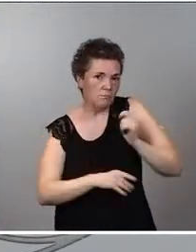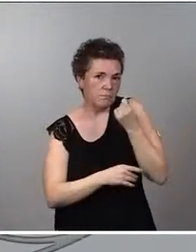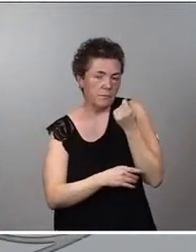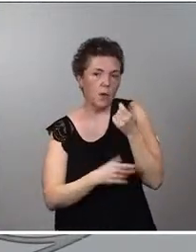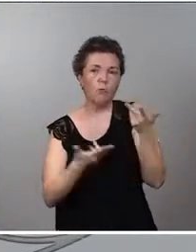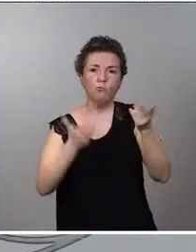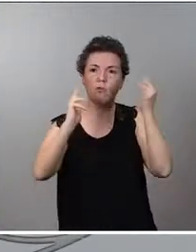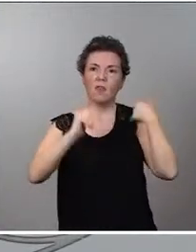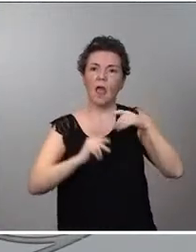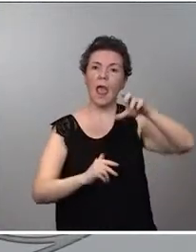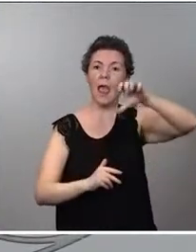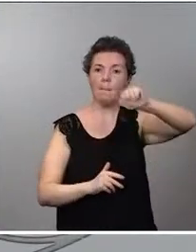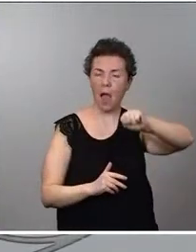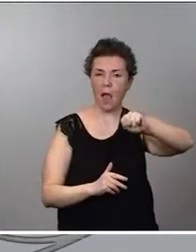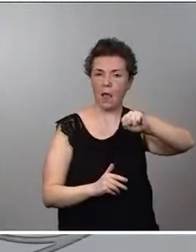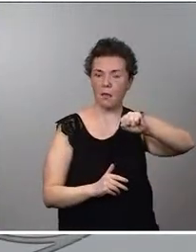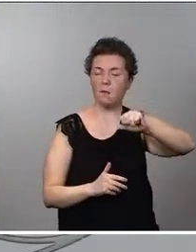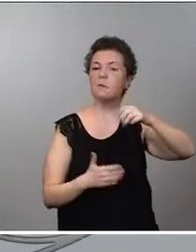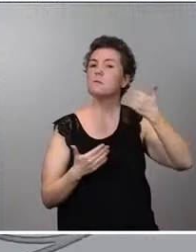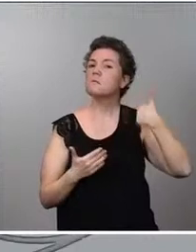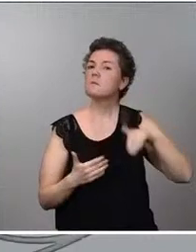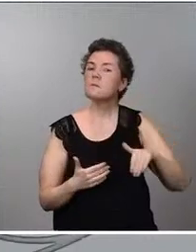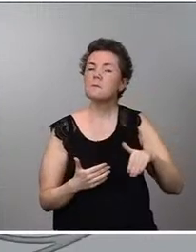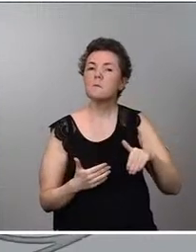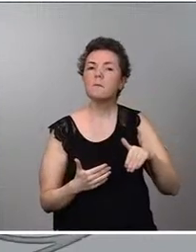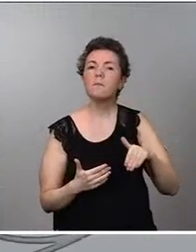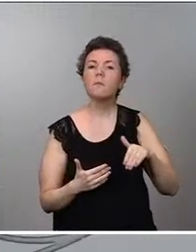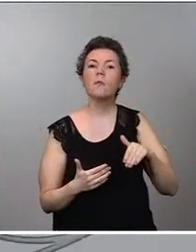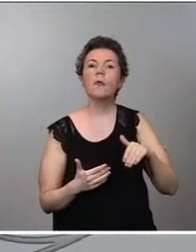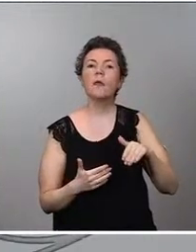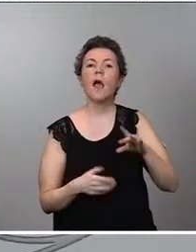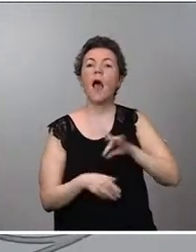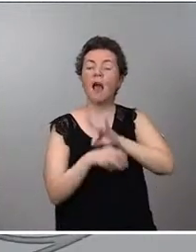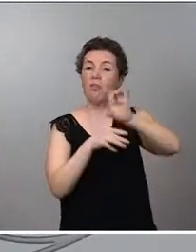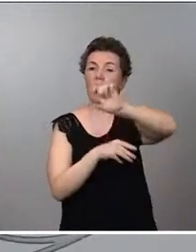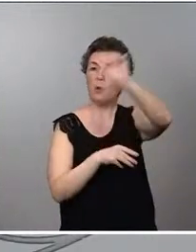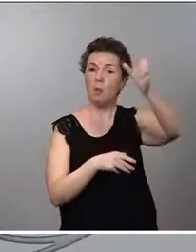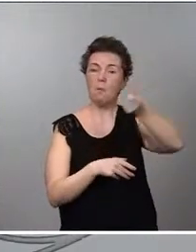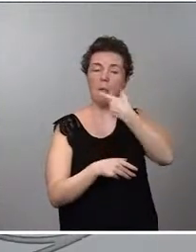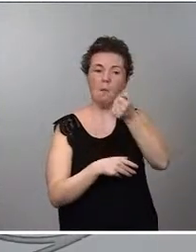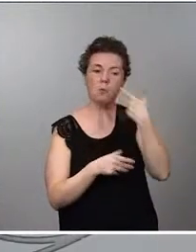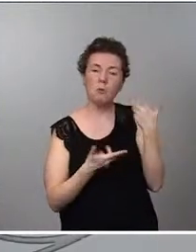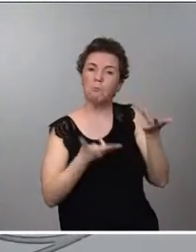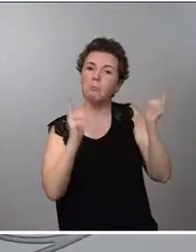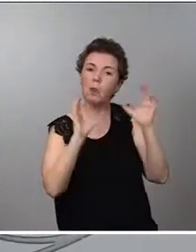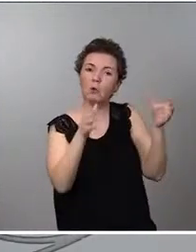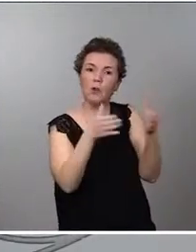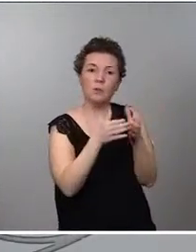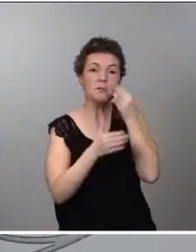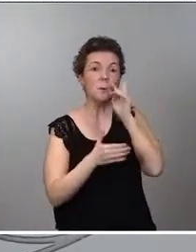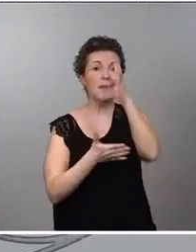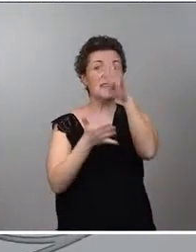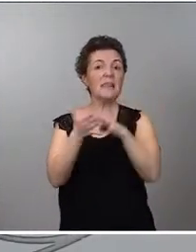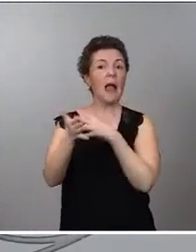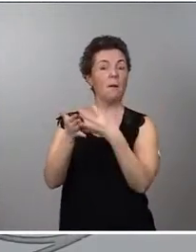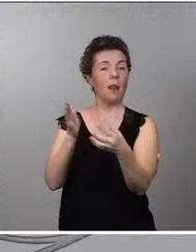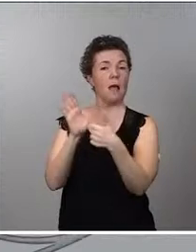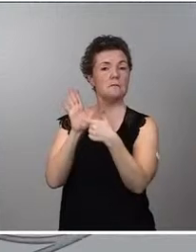por la Agencia Europea del Medicamento y ya se está procediendo a la inoculación a este colectivo y además si ven las tablas del